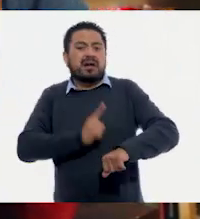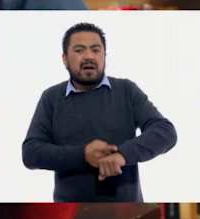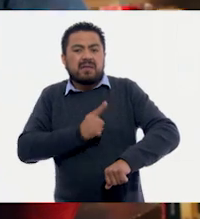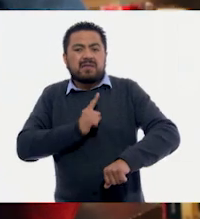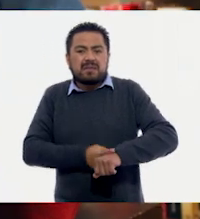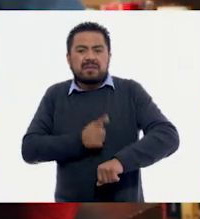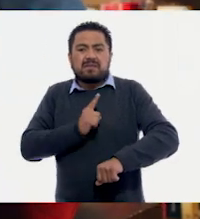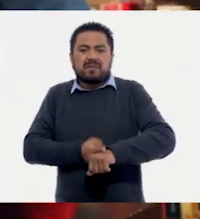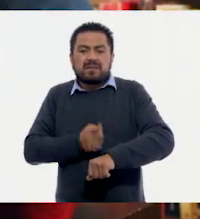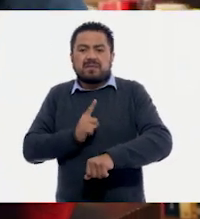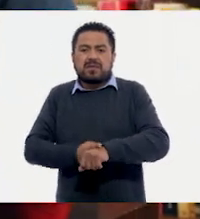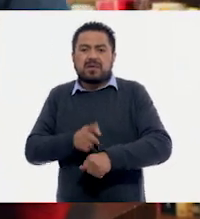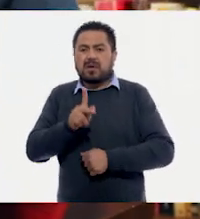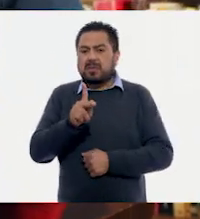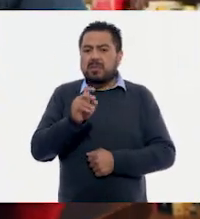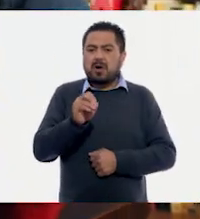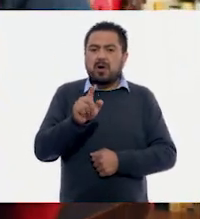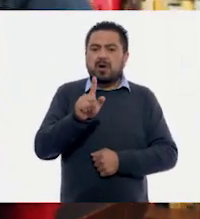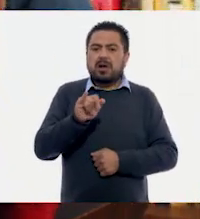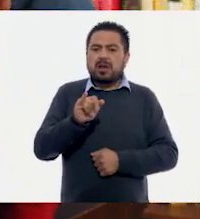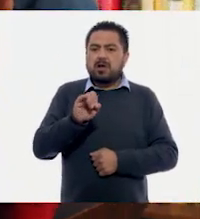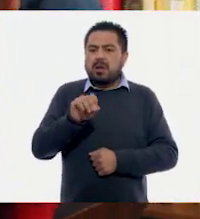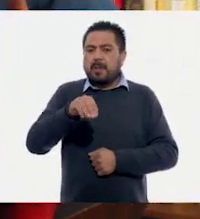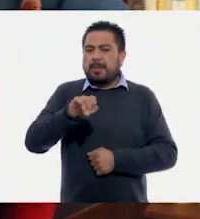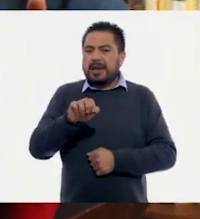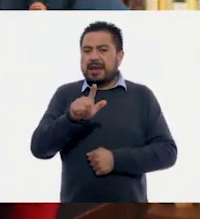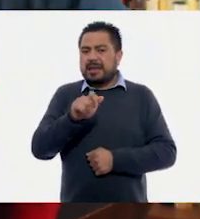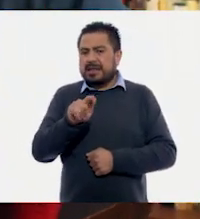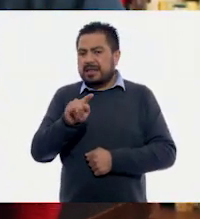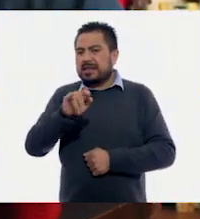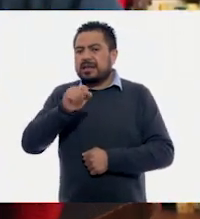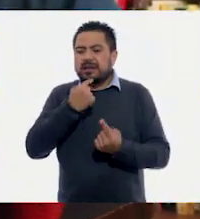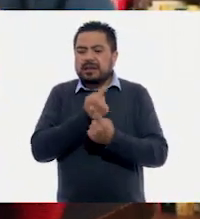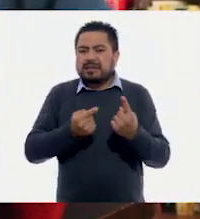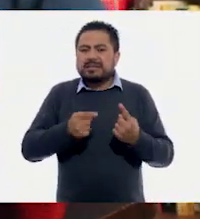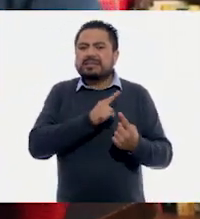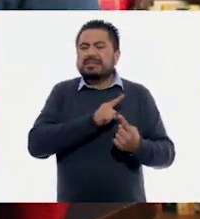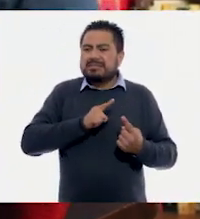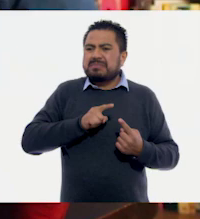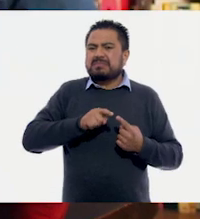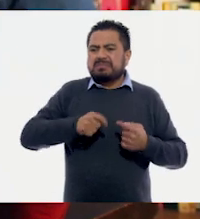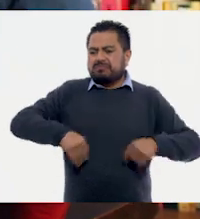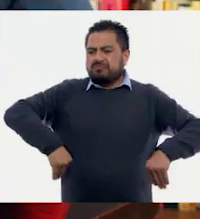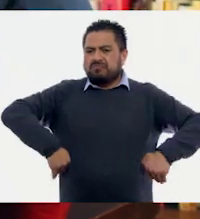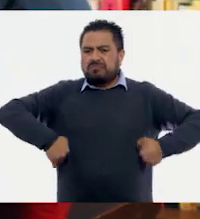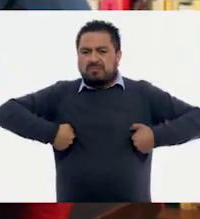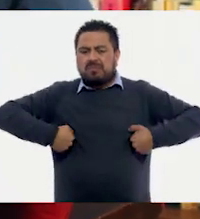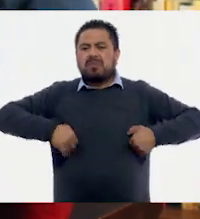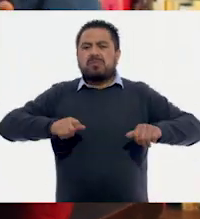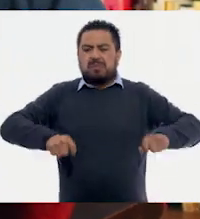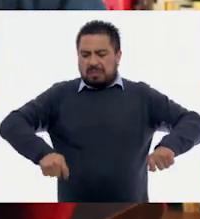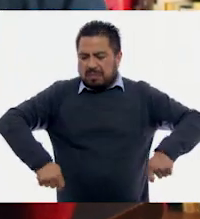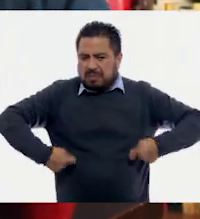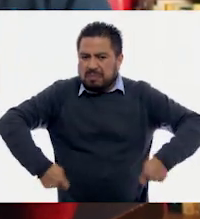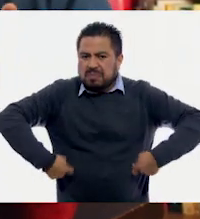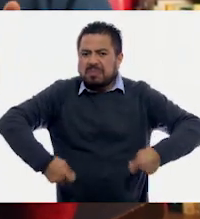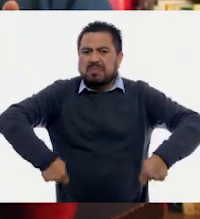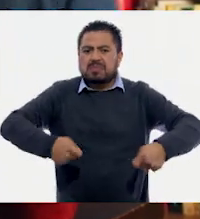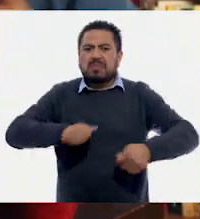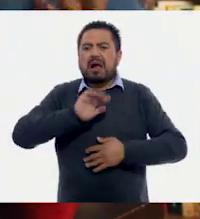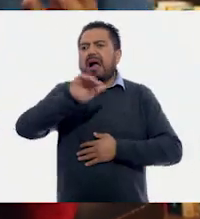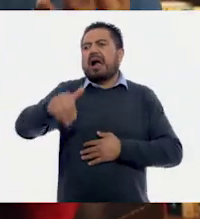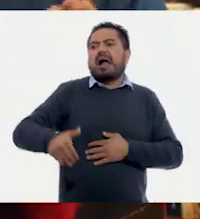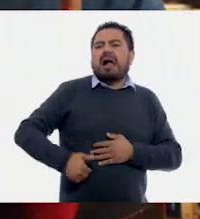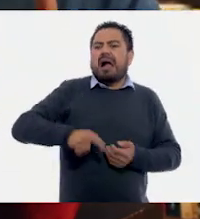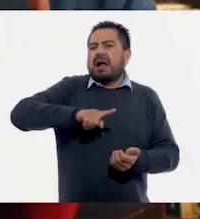una poliomielitis. Y luego los niños tenían que caminar con muletas o en sillas de ruedas porque les dejaba lesiones.